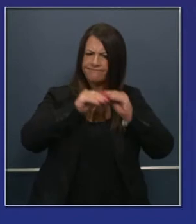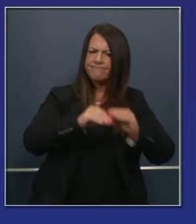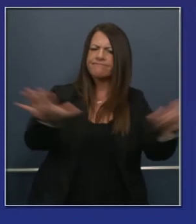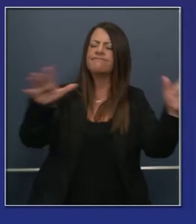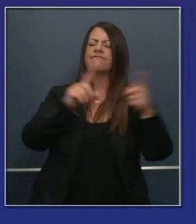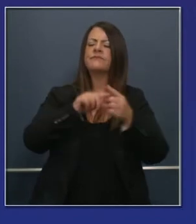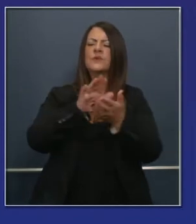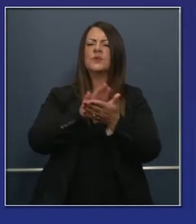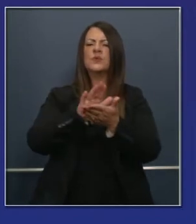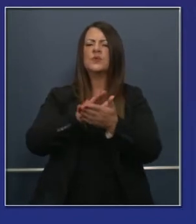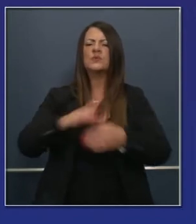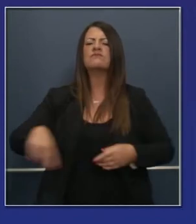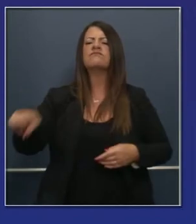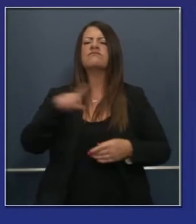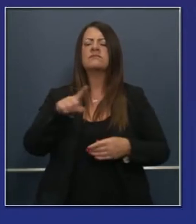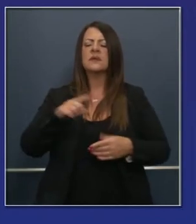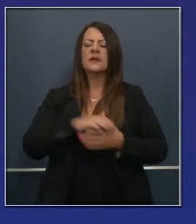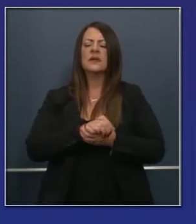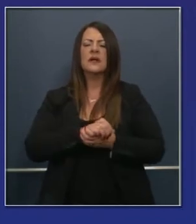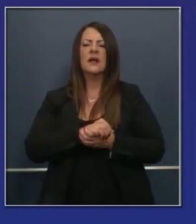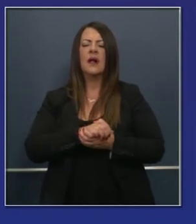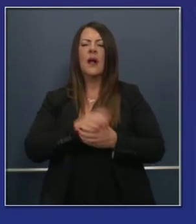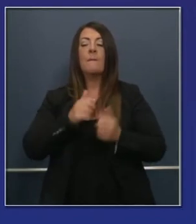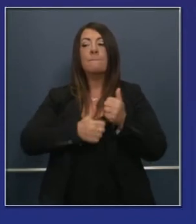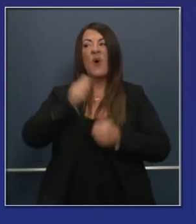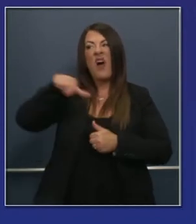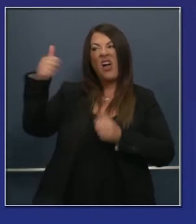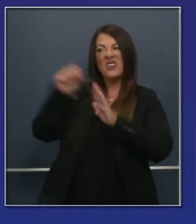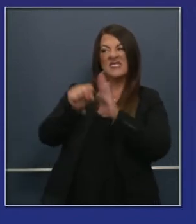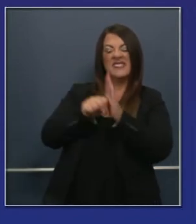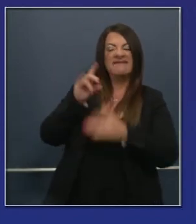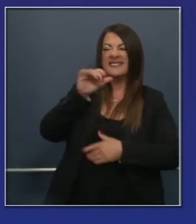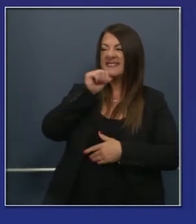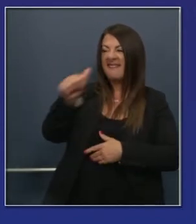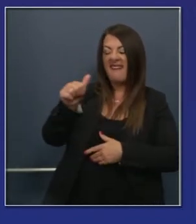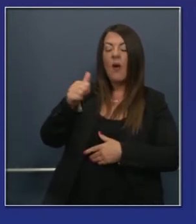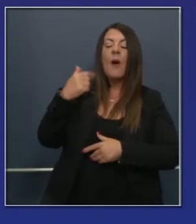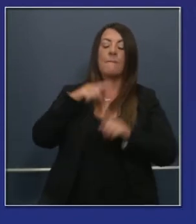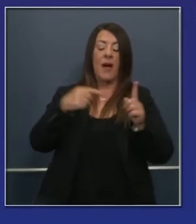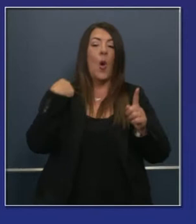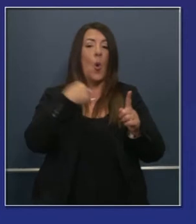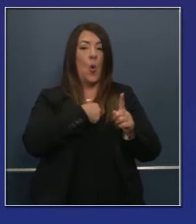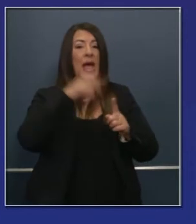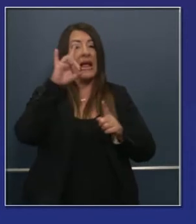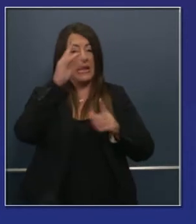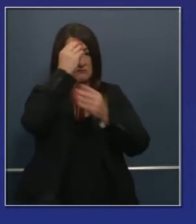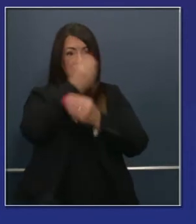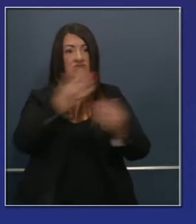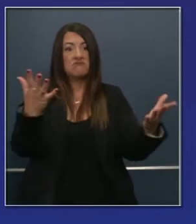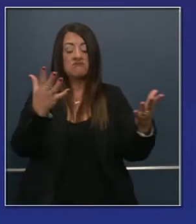de acuerdo a nuestro análisis, la mayoría de los estados no lo ha hecho, pero California sí.